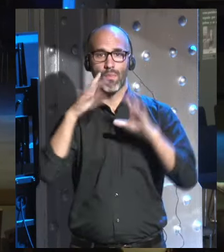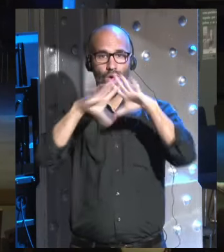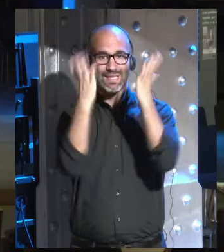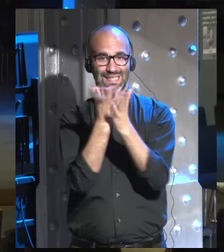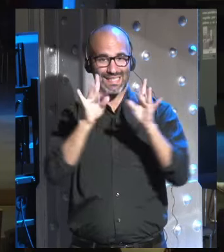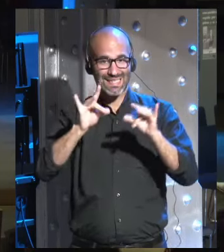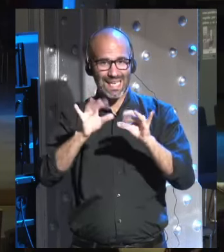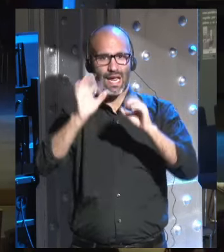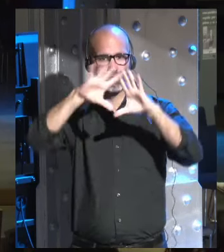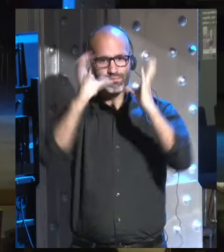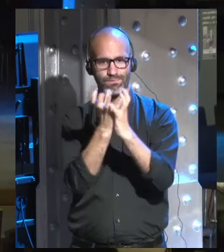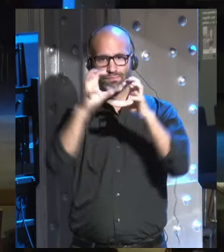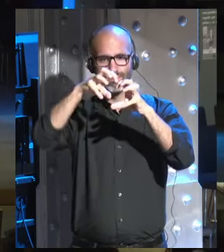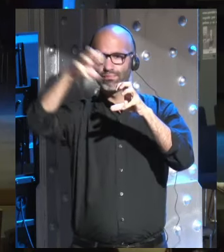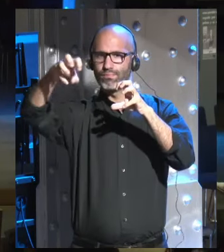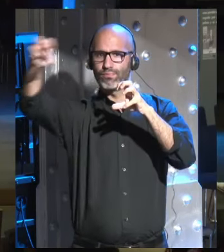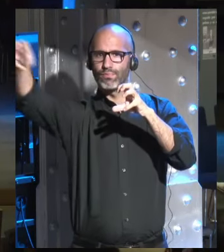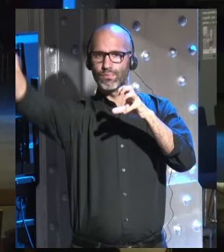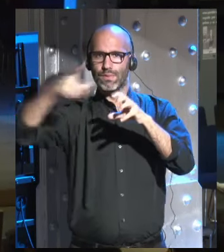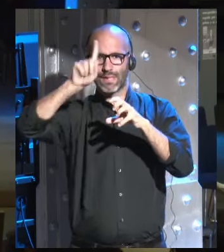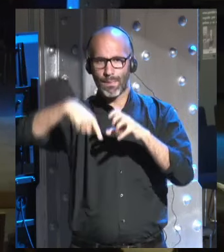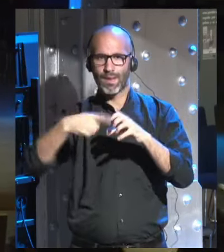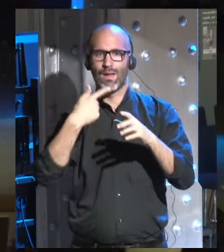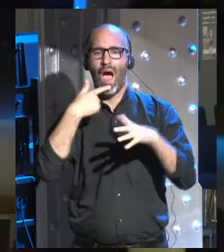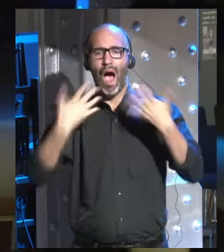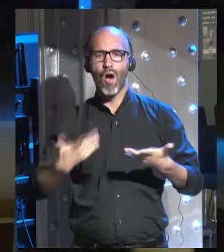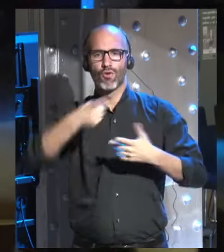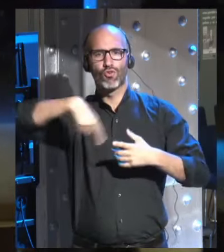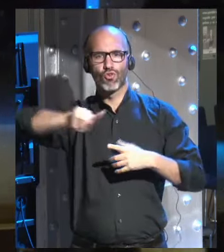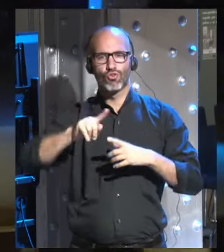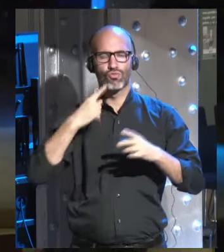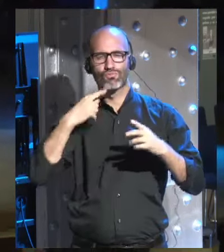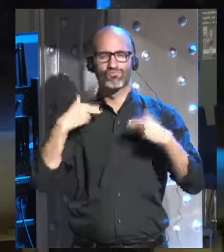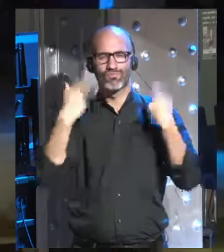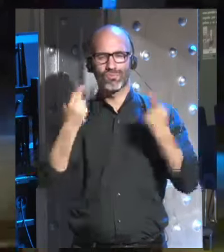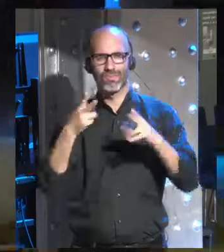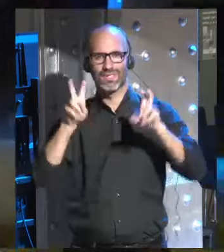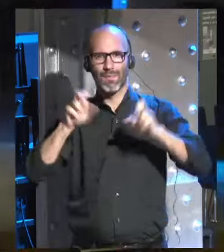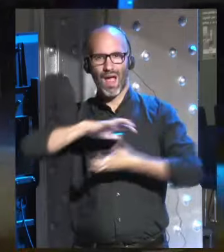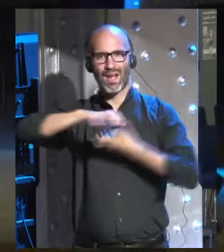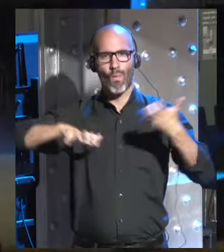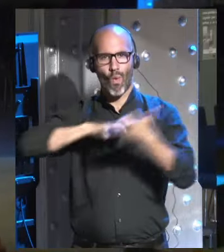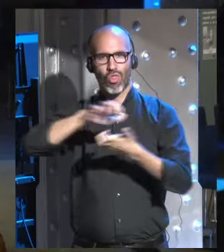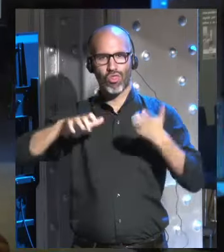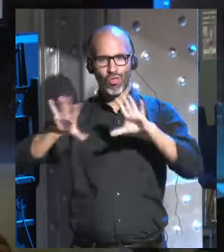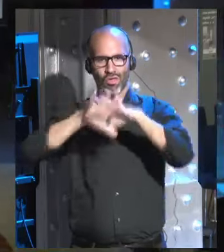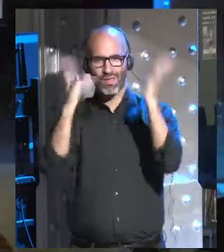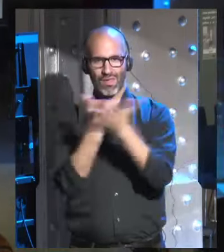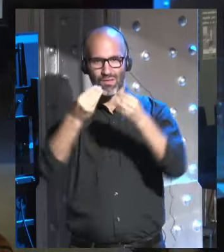más allá de la Tierra. ¿Por qué? Ahora nos estamos enfrentando a la mayor revolución de la historia